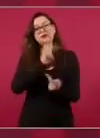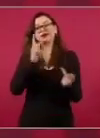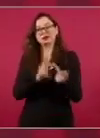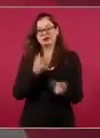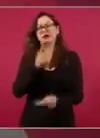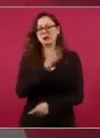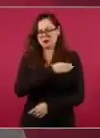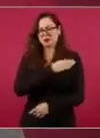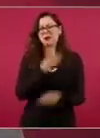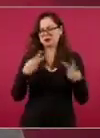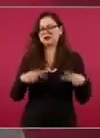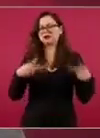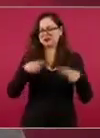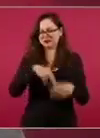buena persona y lo respeto.